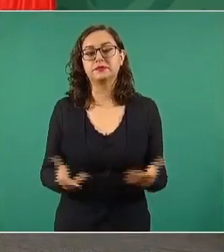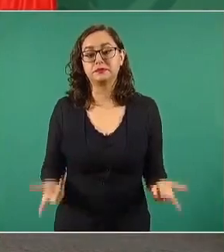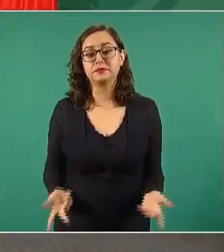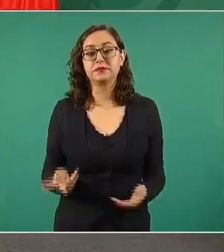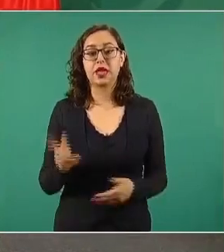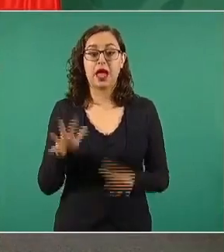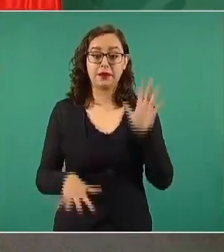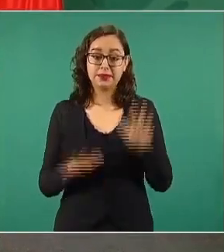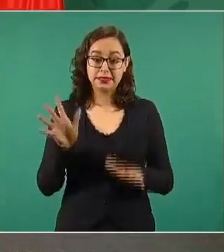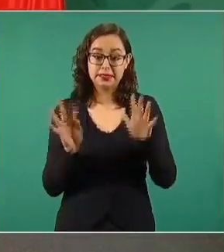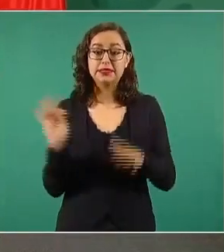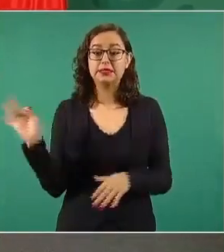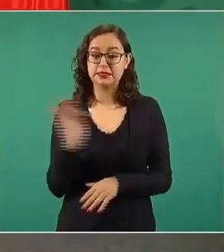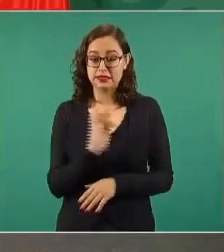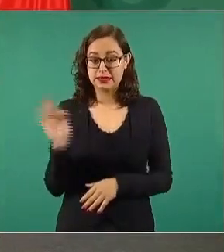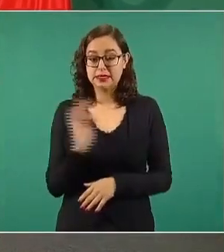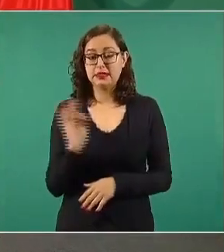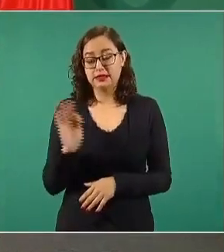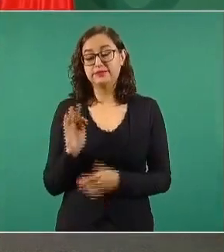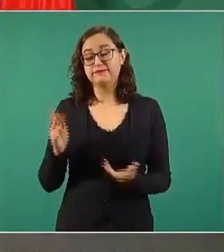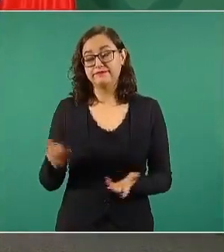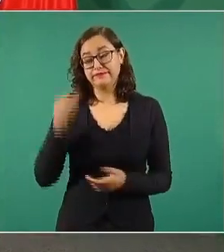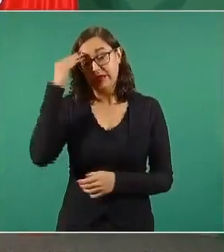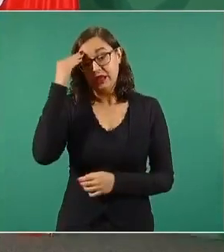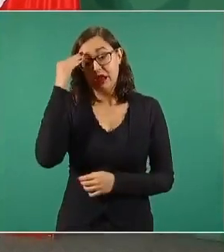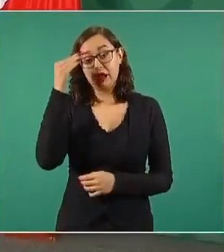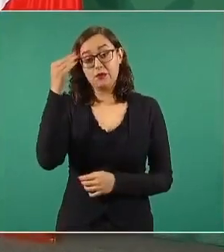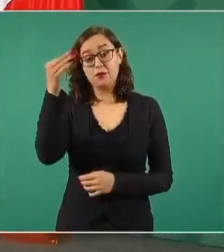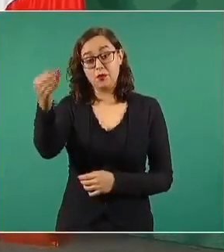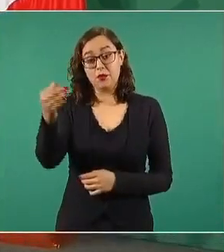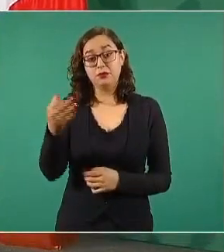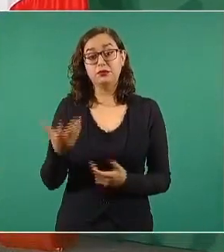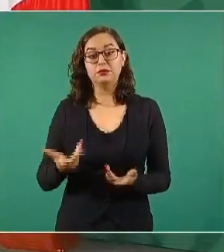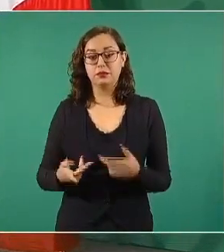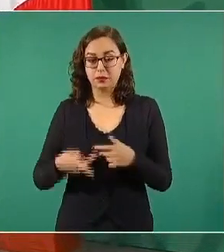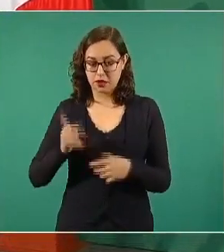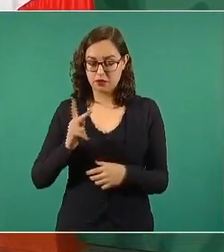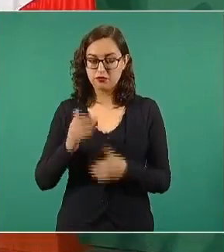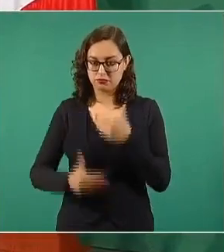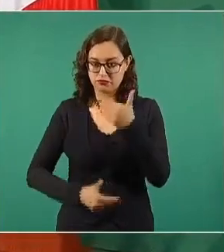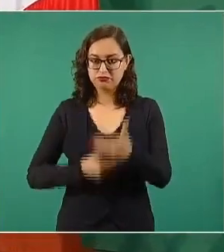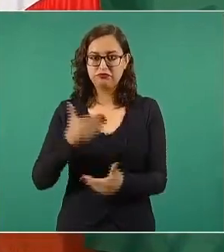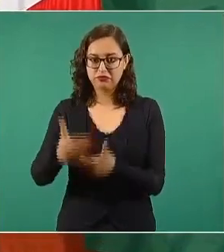dilatarnos, puede tardar como la justicia, que a veces tarda pero llega,